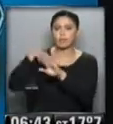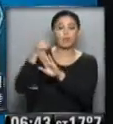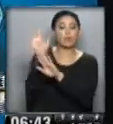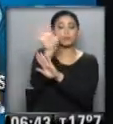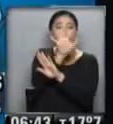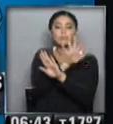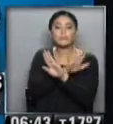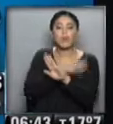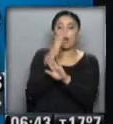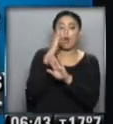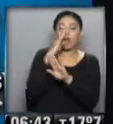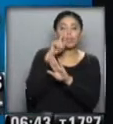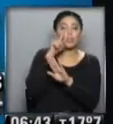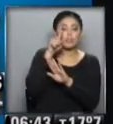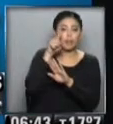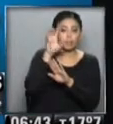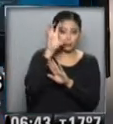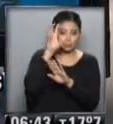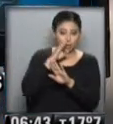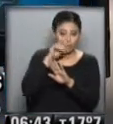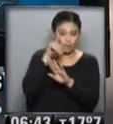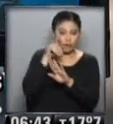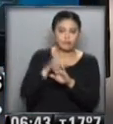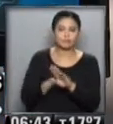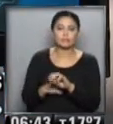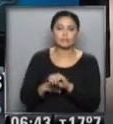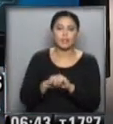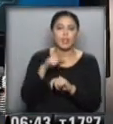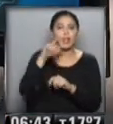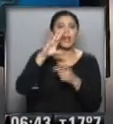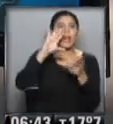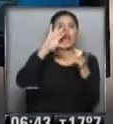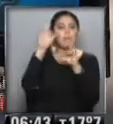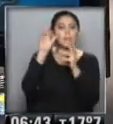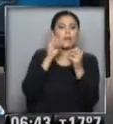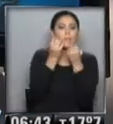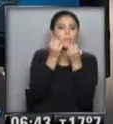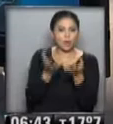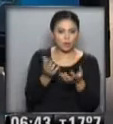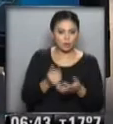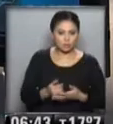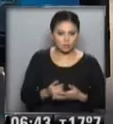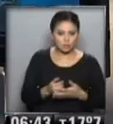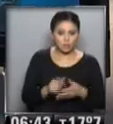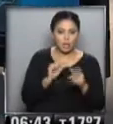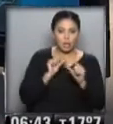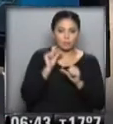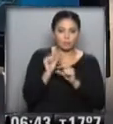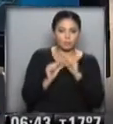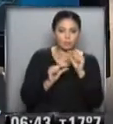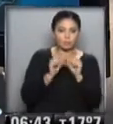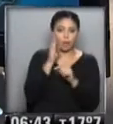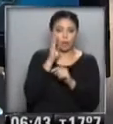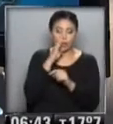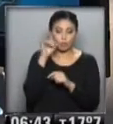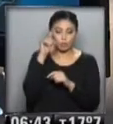excepción de Córdoba... ...en Córdoba, en Córdoba va a mejorar... ...es más, el proceso de mejoramiento para la ciudad